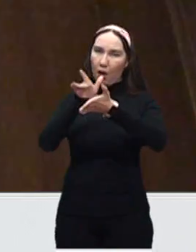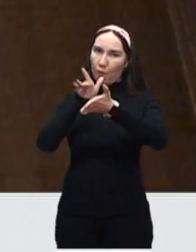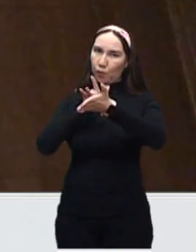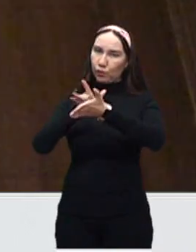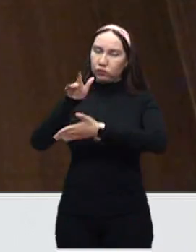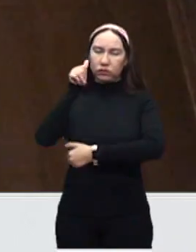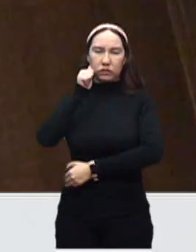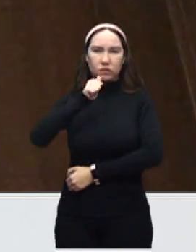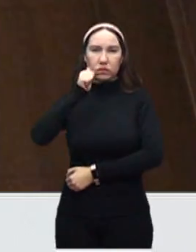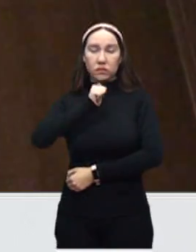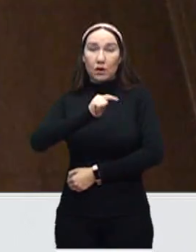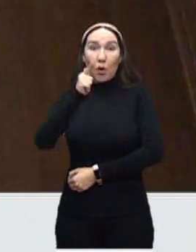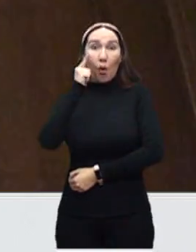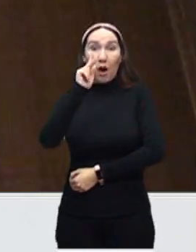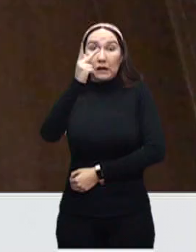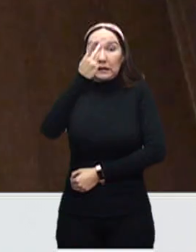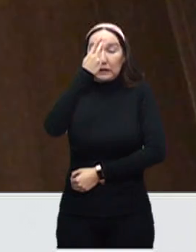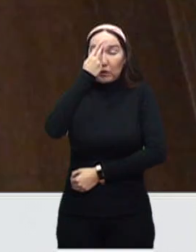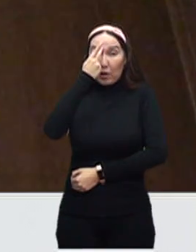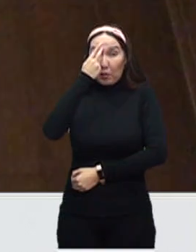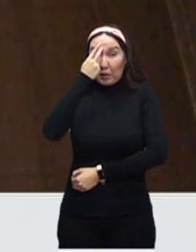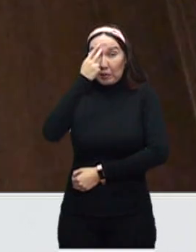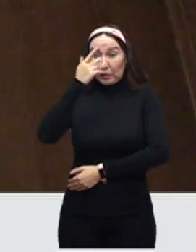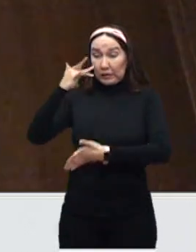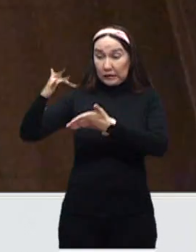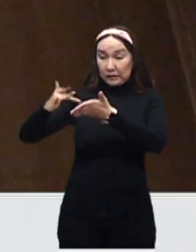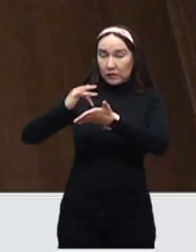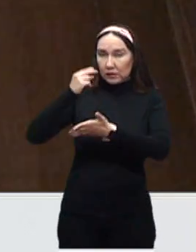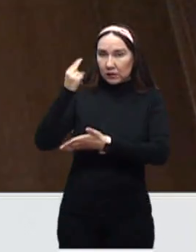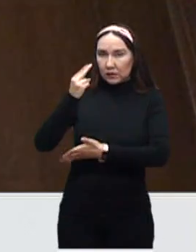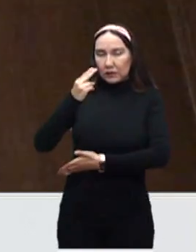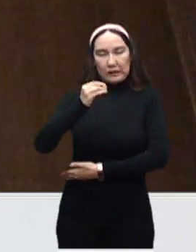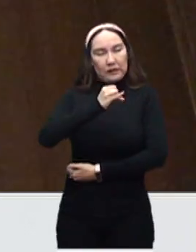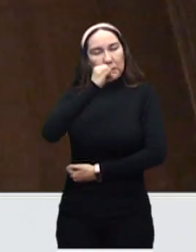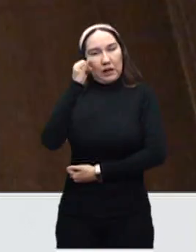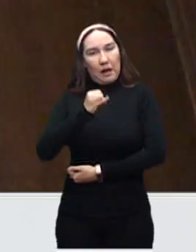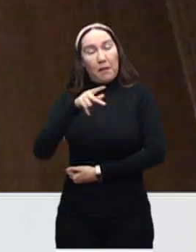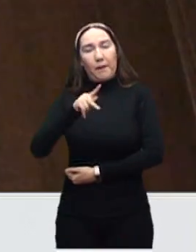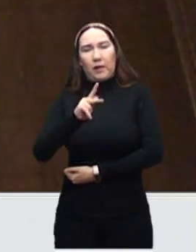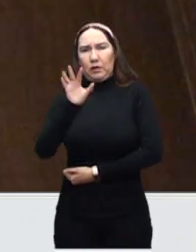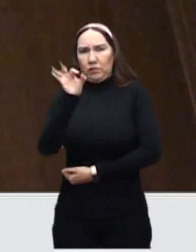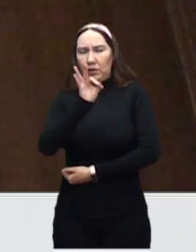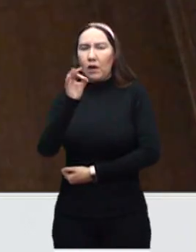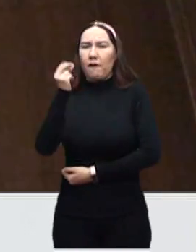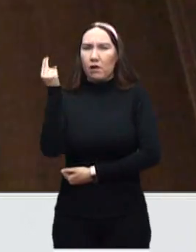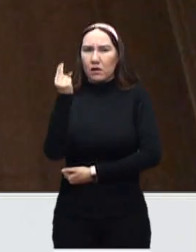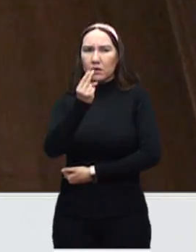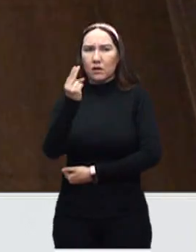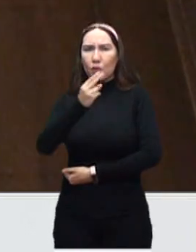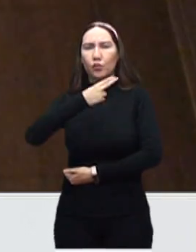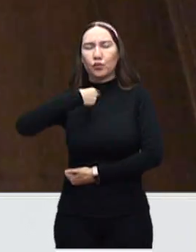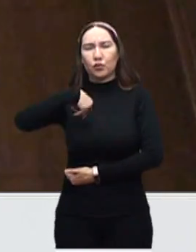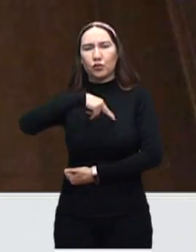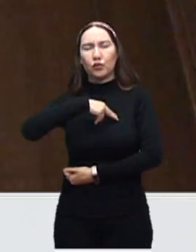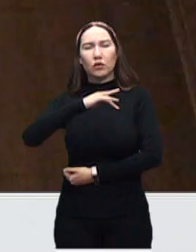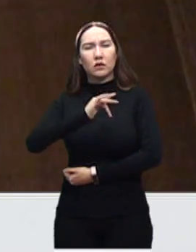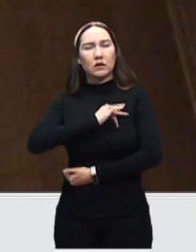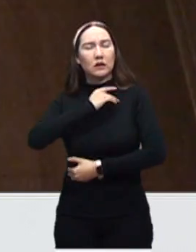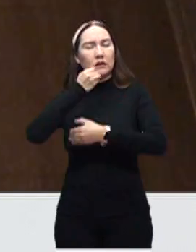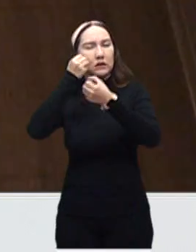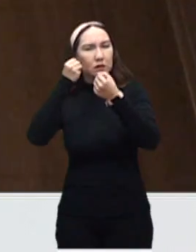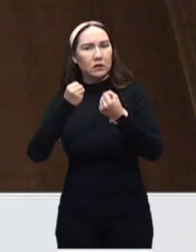esperemos nunca necesitarlo, pero sin duda, en el caso de que se requiriera incluso para COVID, estamos seguros de que la Federación